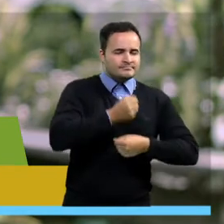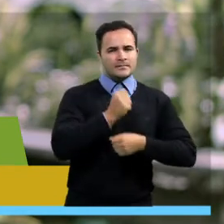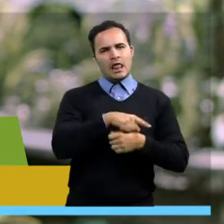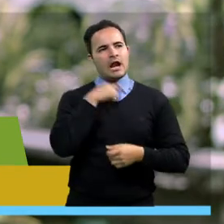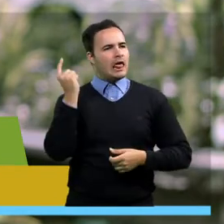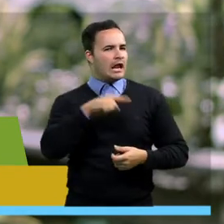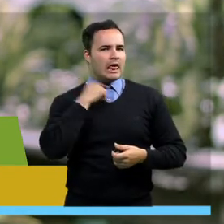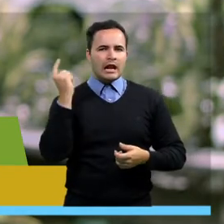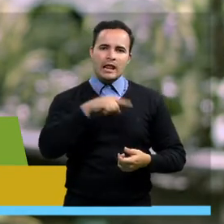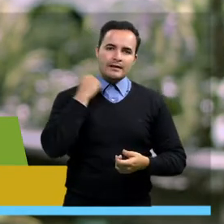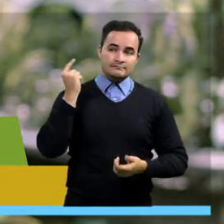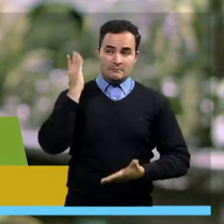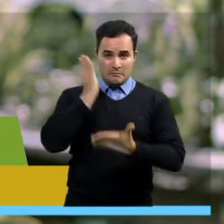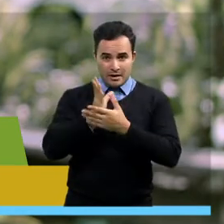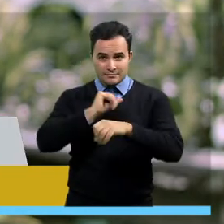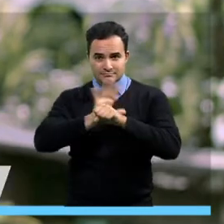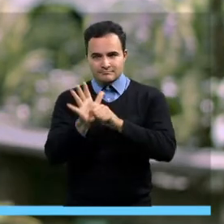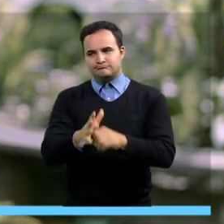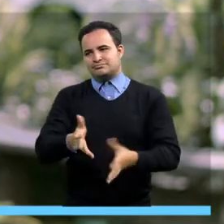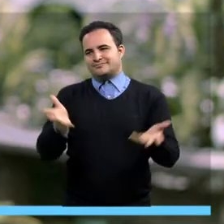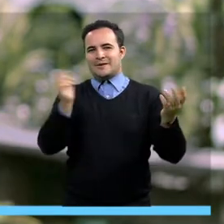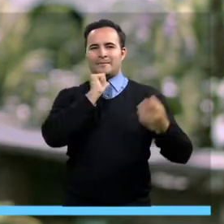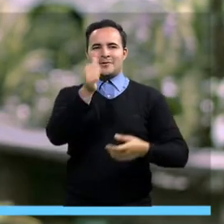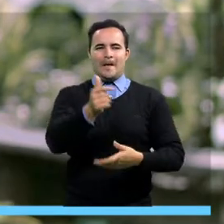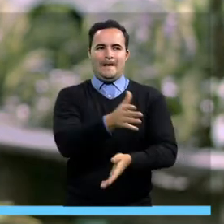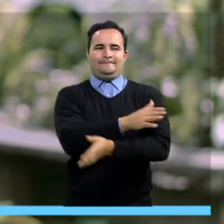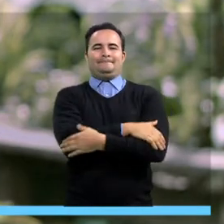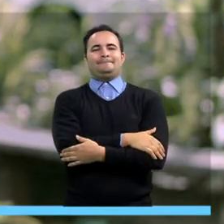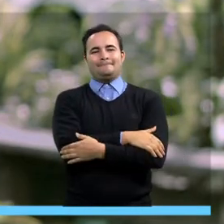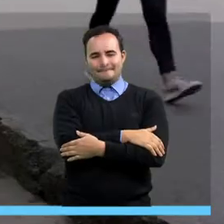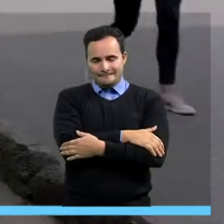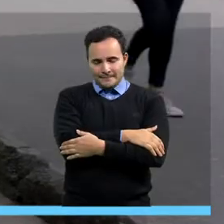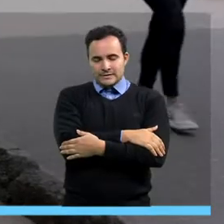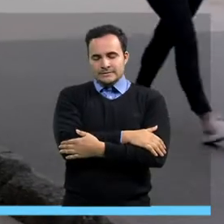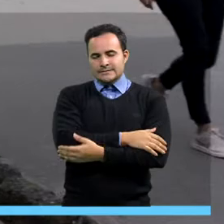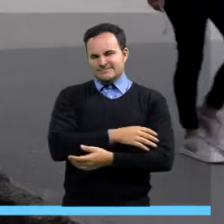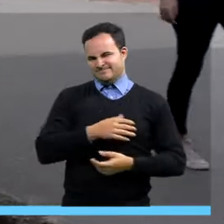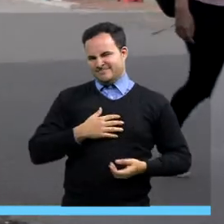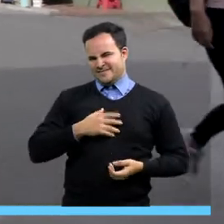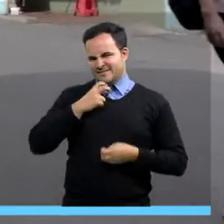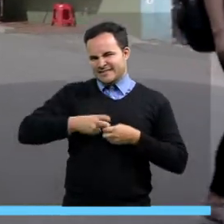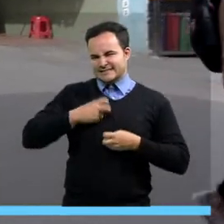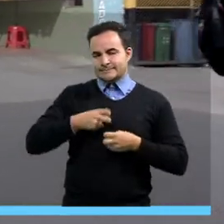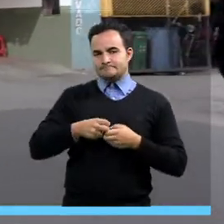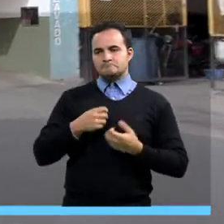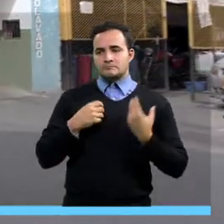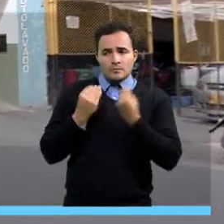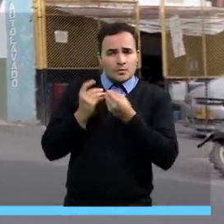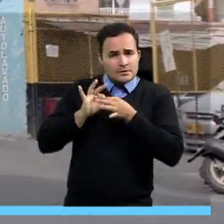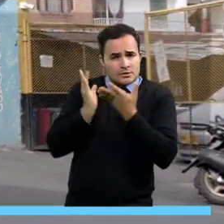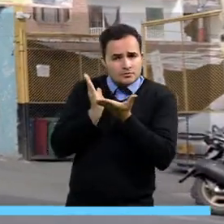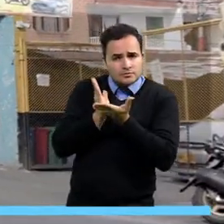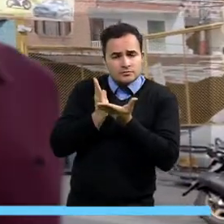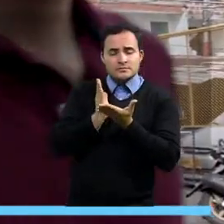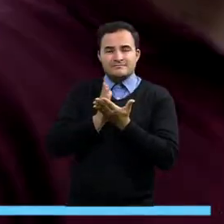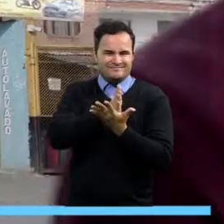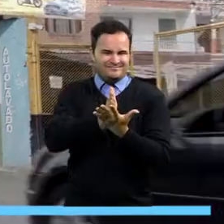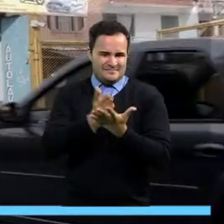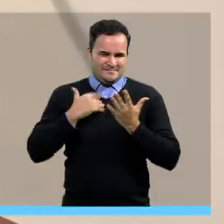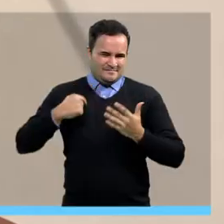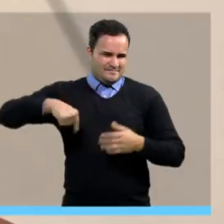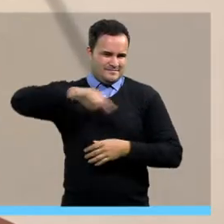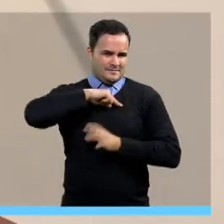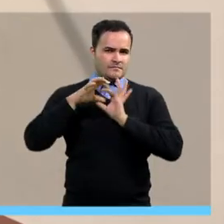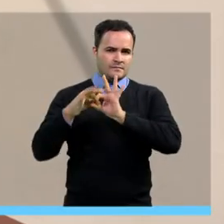no lo lograba encontrar y pues ya con pandemia menos. Entonces creo que hablé con